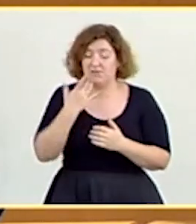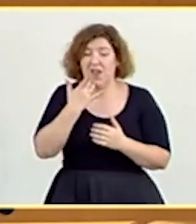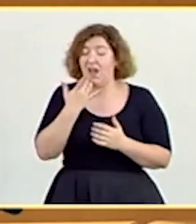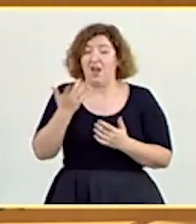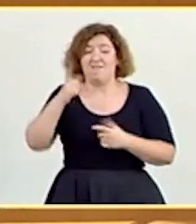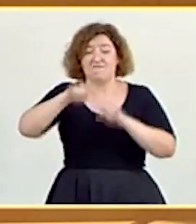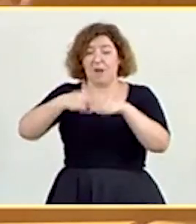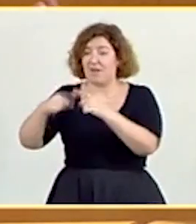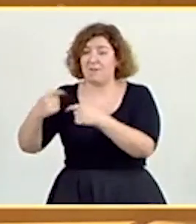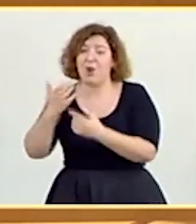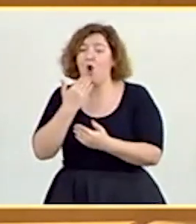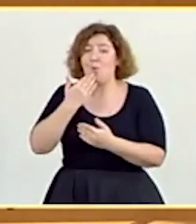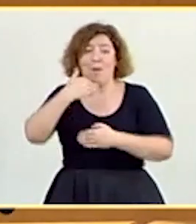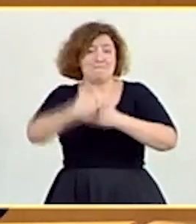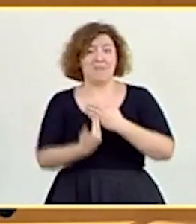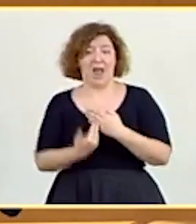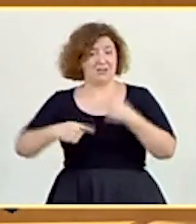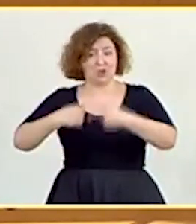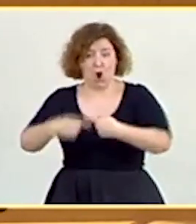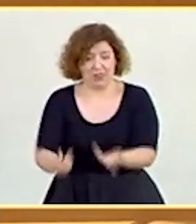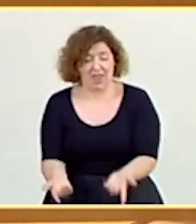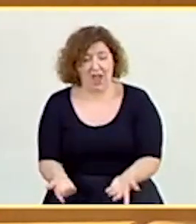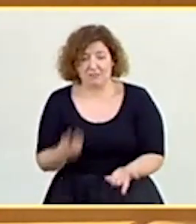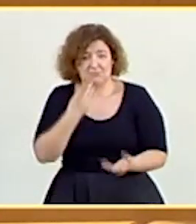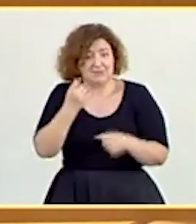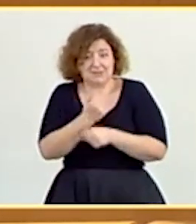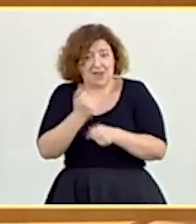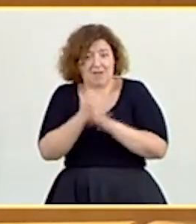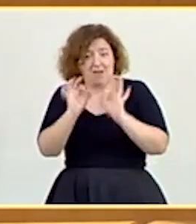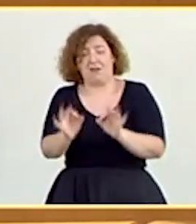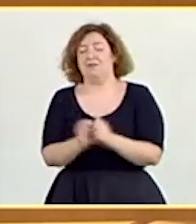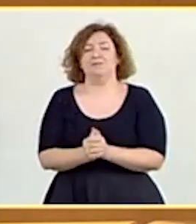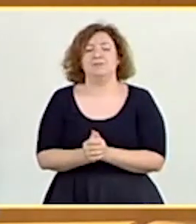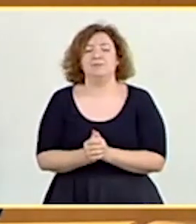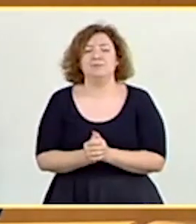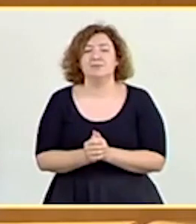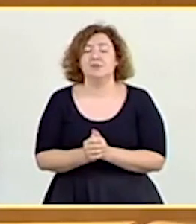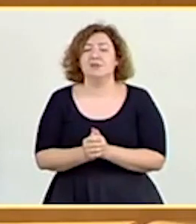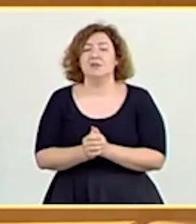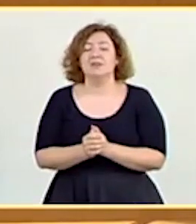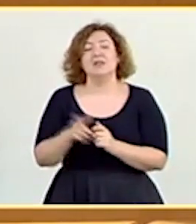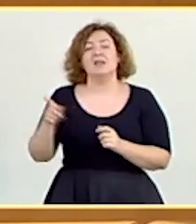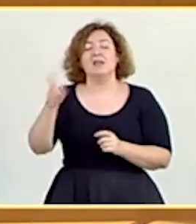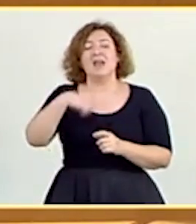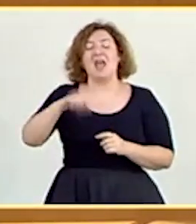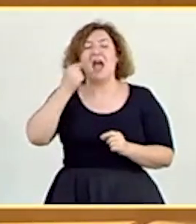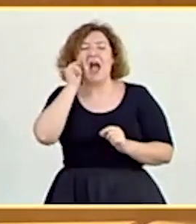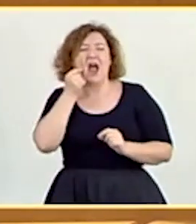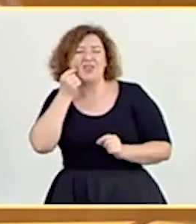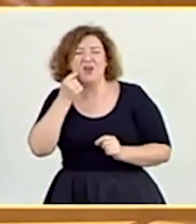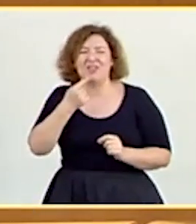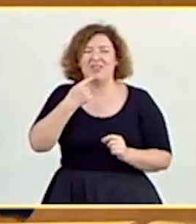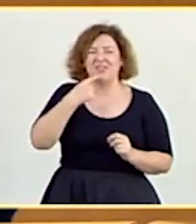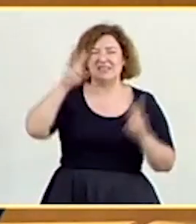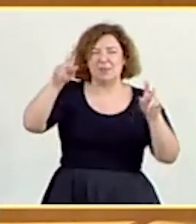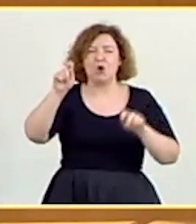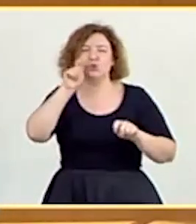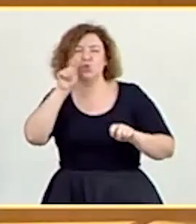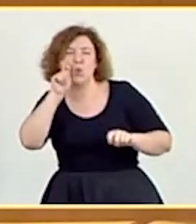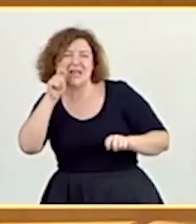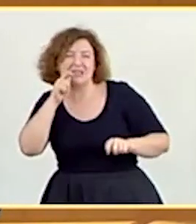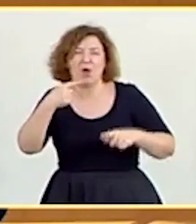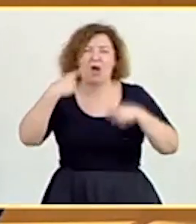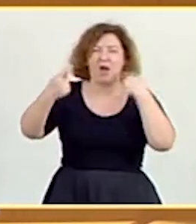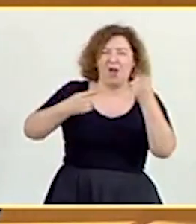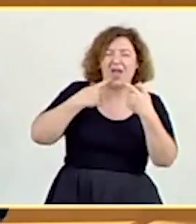ninguna broma, por mucho que las declaraciones de algunos ministros así lo parezca. Cada salida de pata de banco del señor Garzón con respecto al turismo o a la